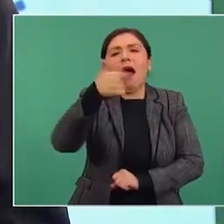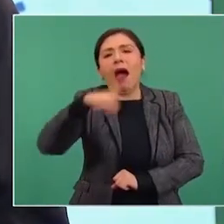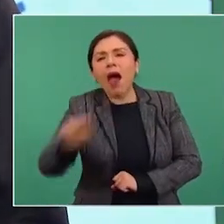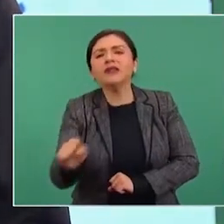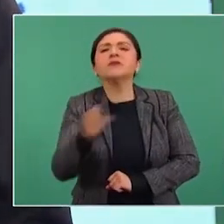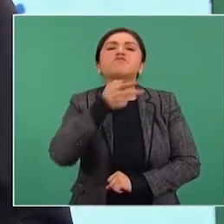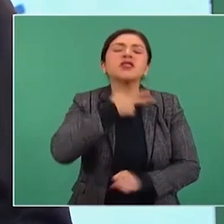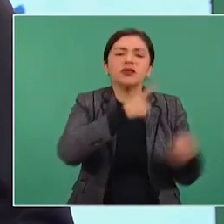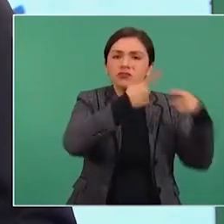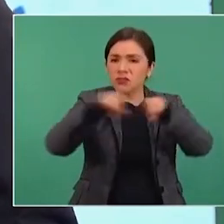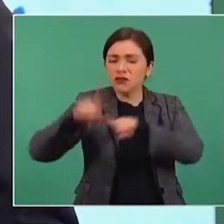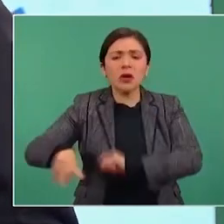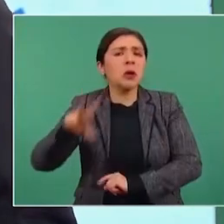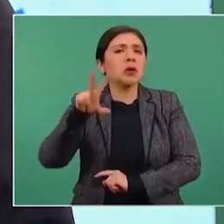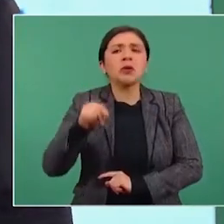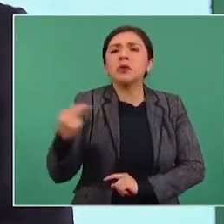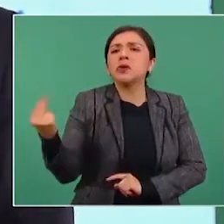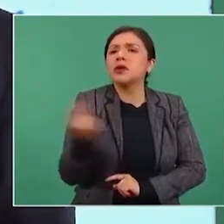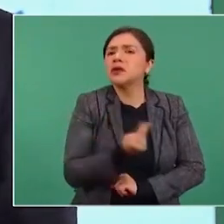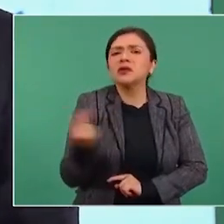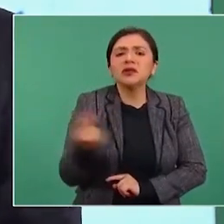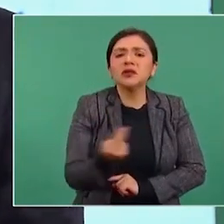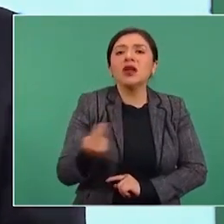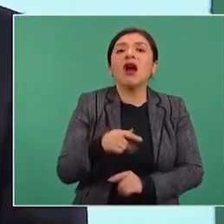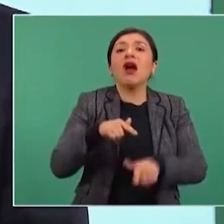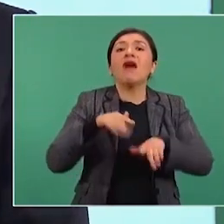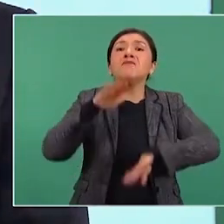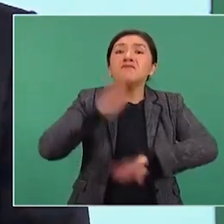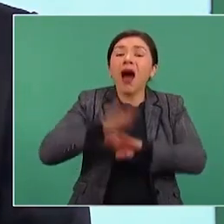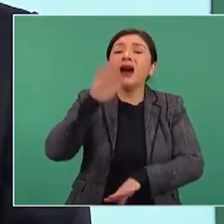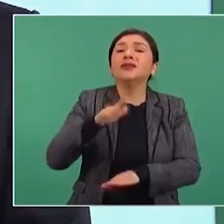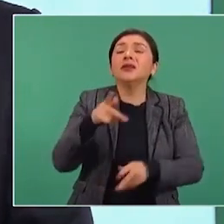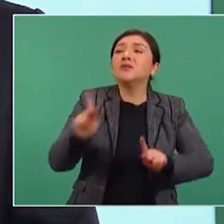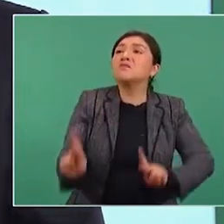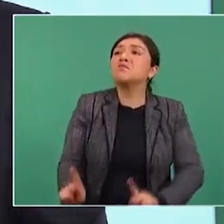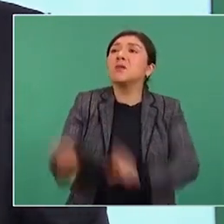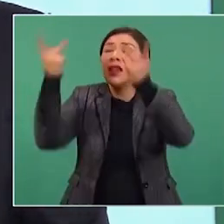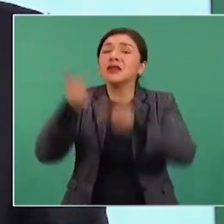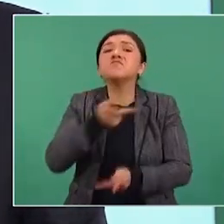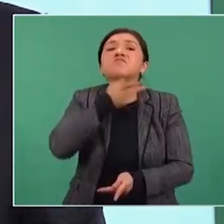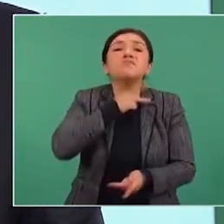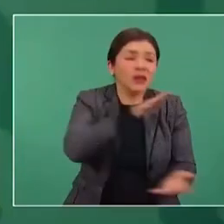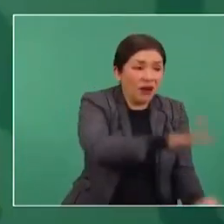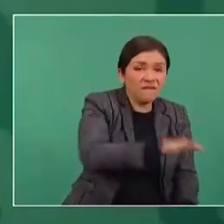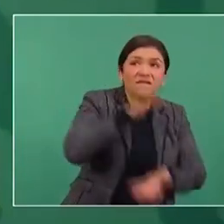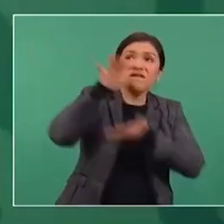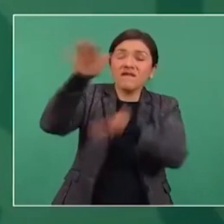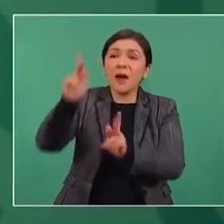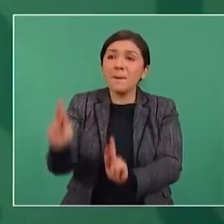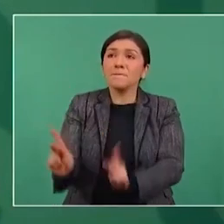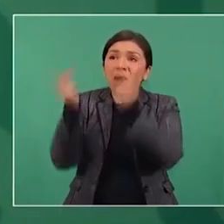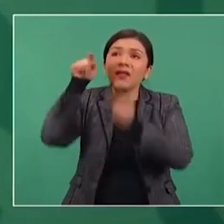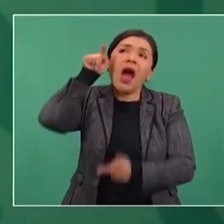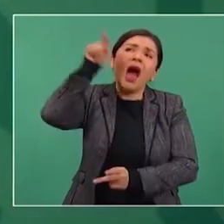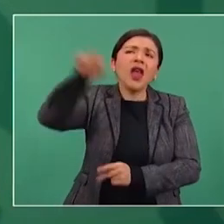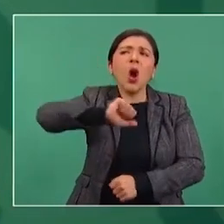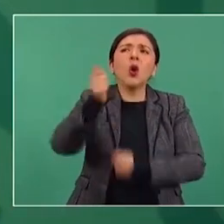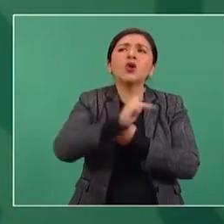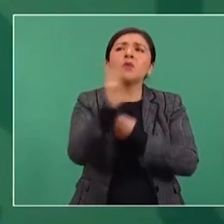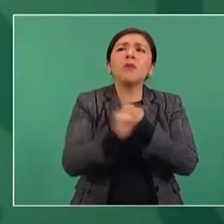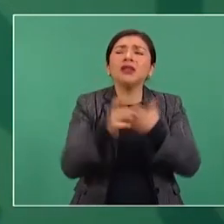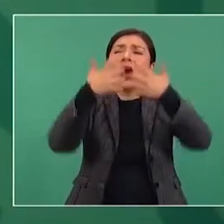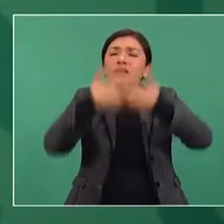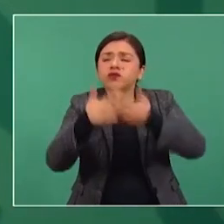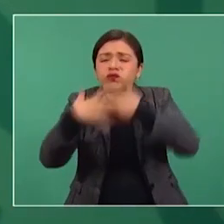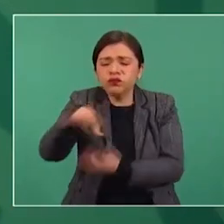No vamos a seguir vendiendo petróleo crudo y a seguir